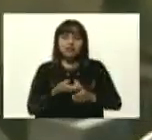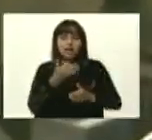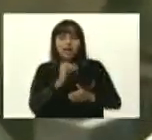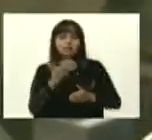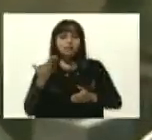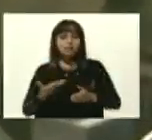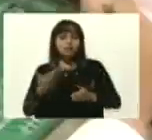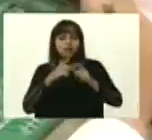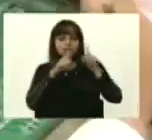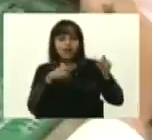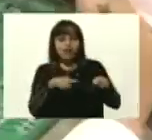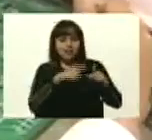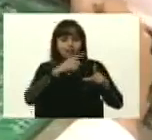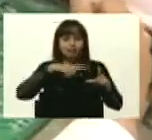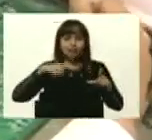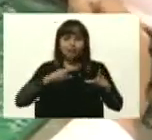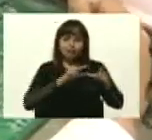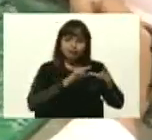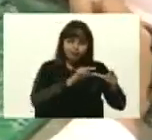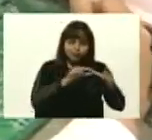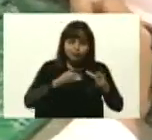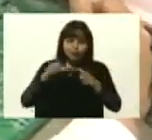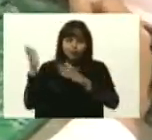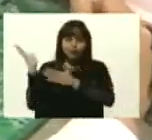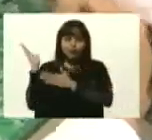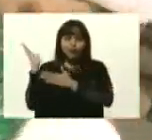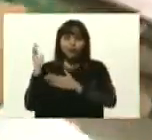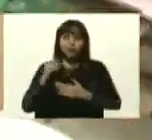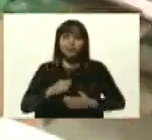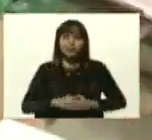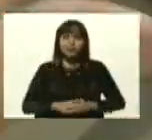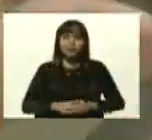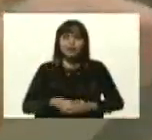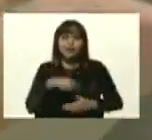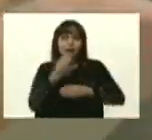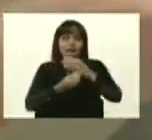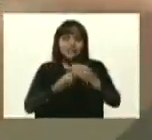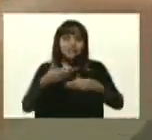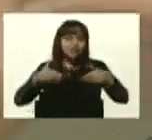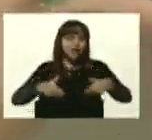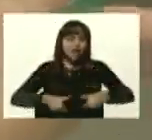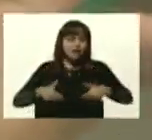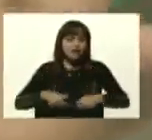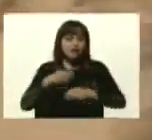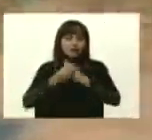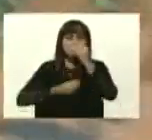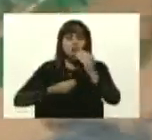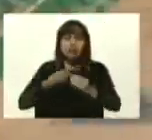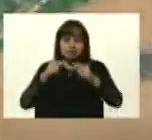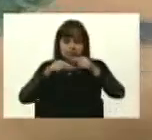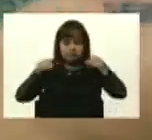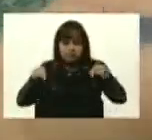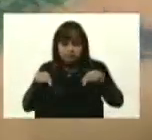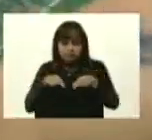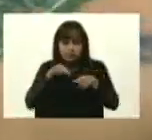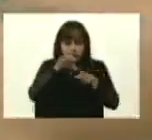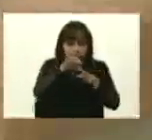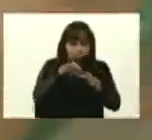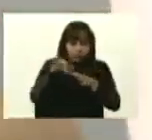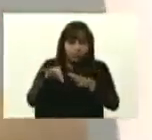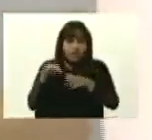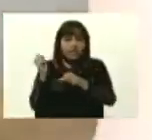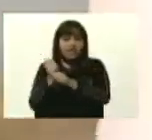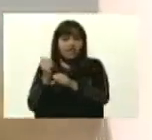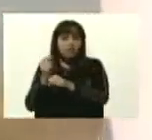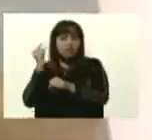importantes que además se ha venido haciendo un gran esfuerzo en producir a nivel de manufacturera